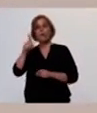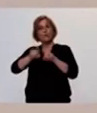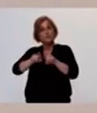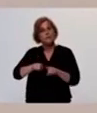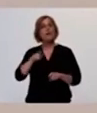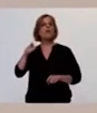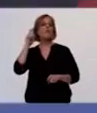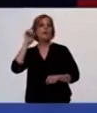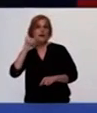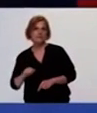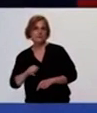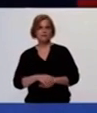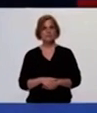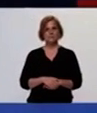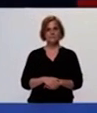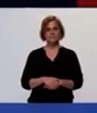1 de Villa Gobernador Galvez.